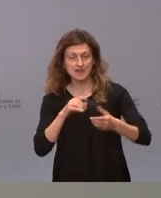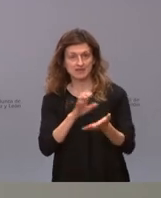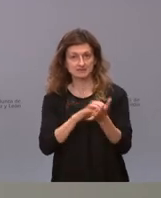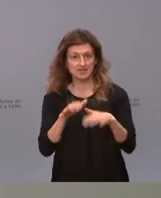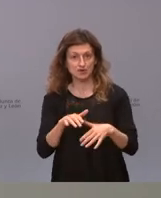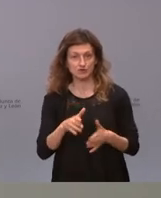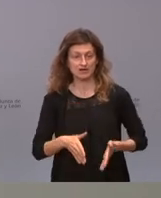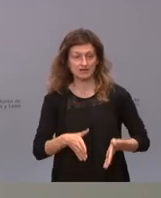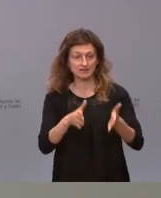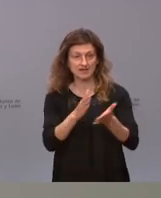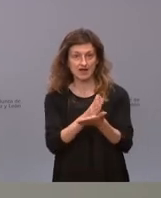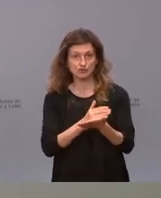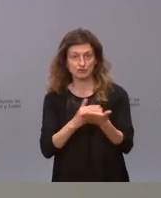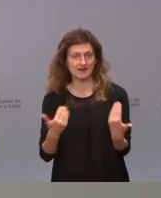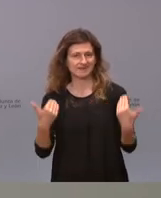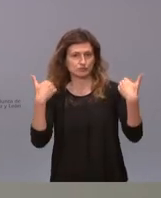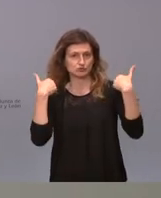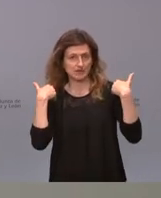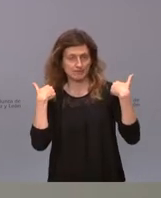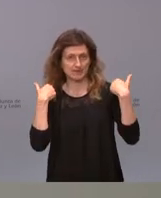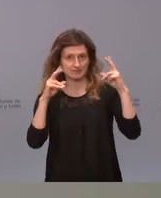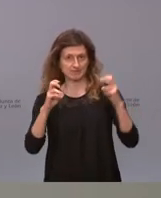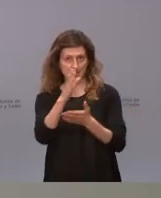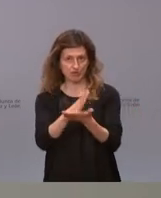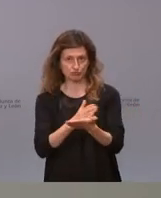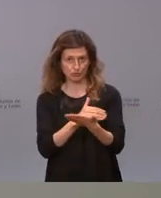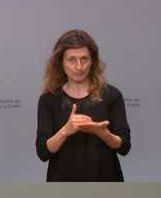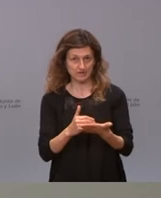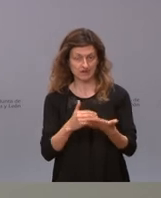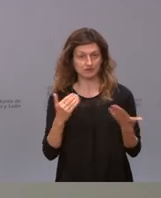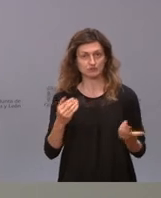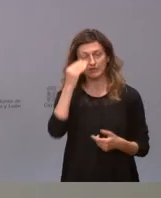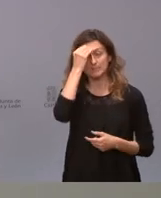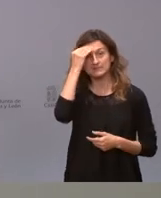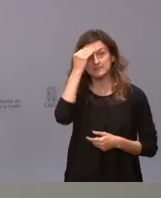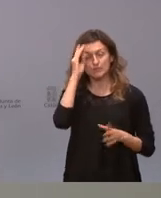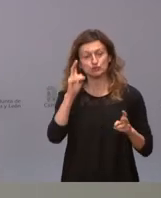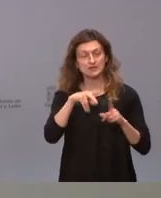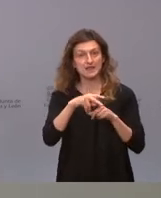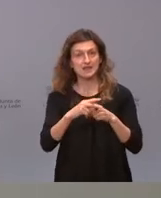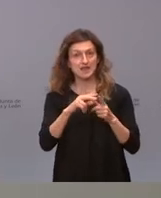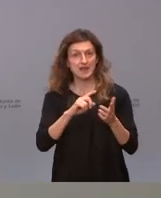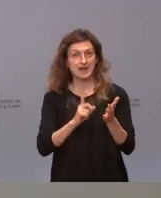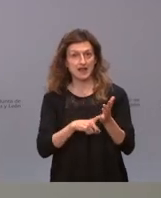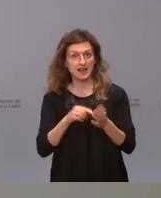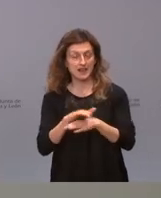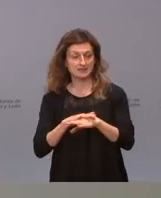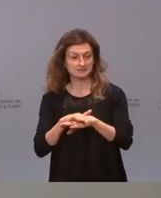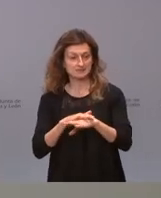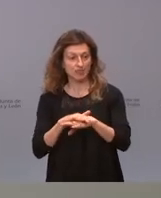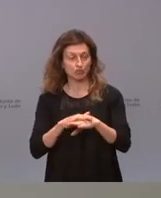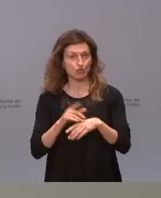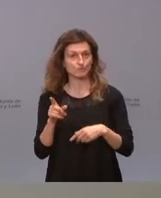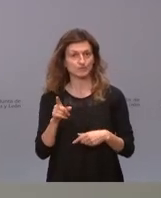autonómicas son responsabilidad competencia de la autonomía y por tanto no nos planteamos que hay un instrumento legal del estado que intentase